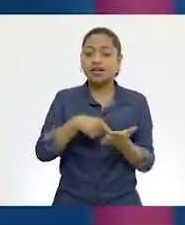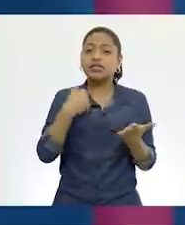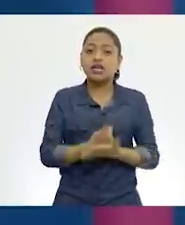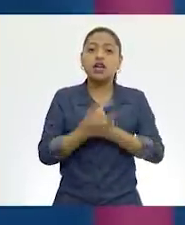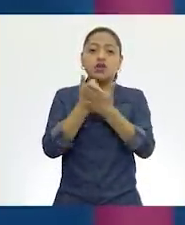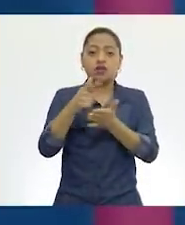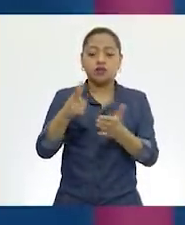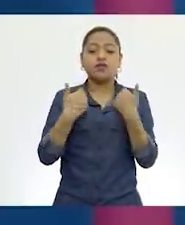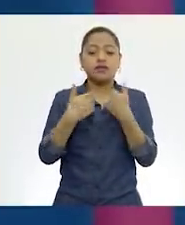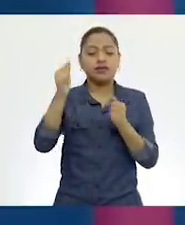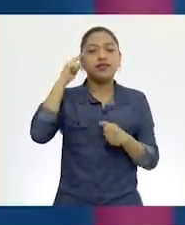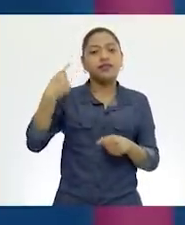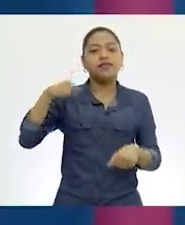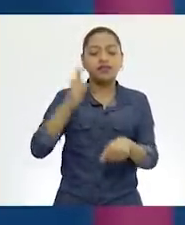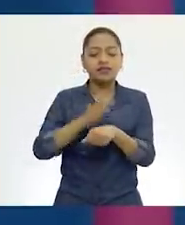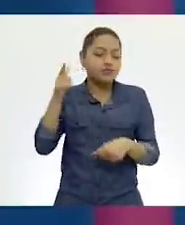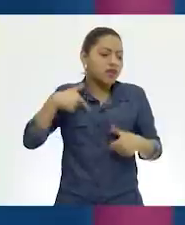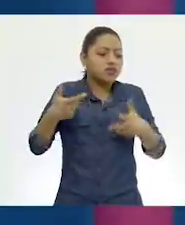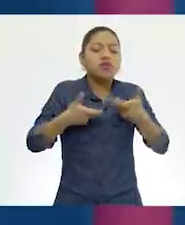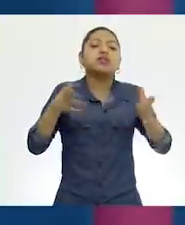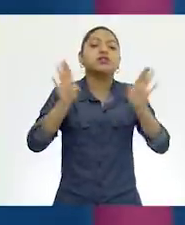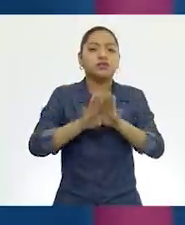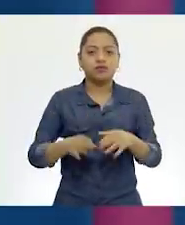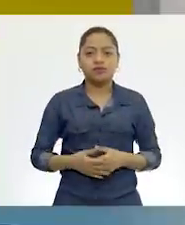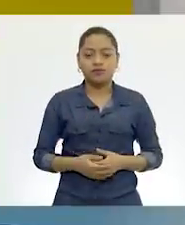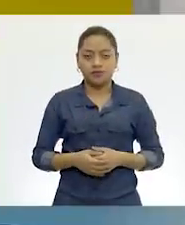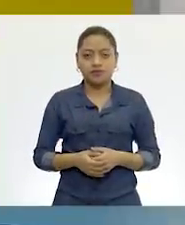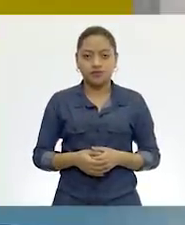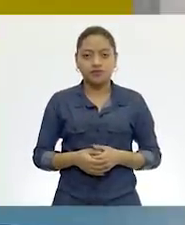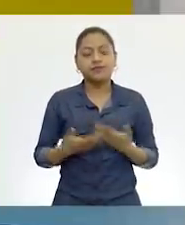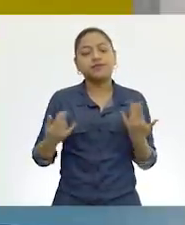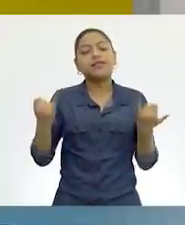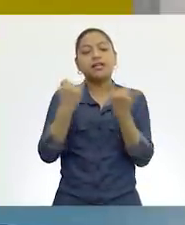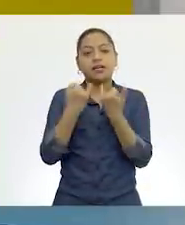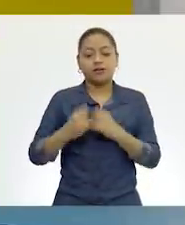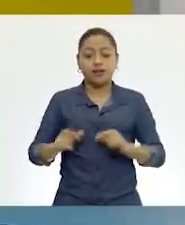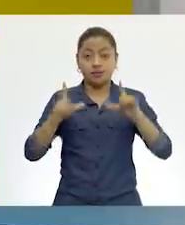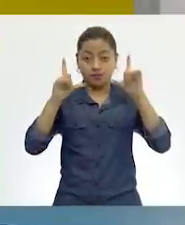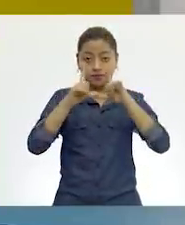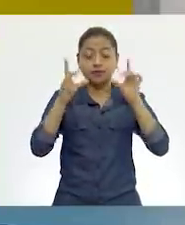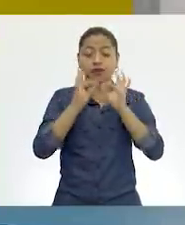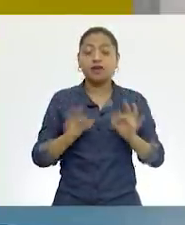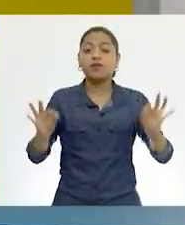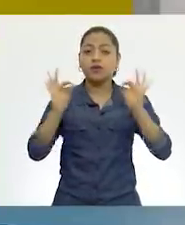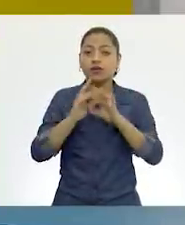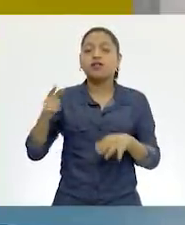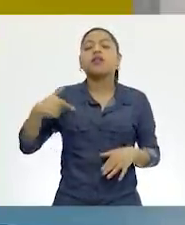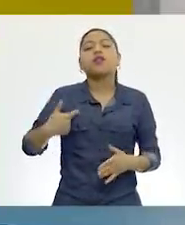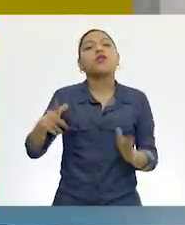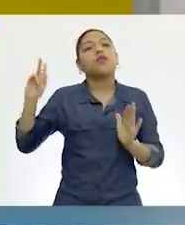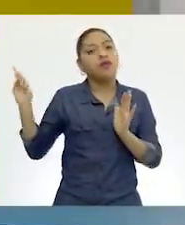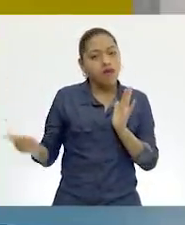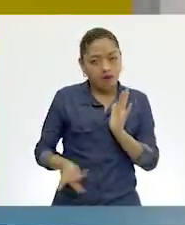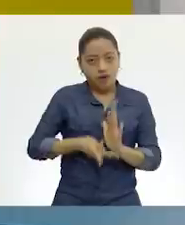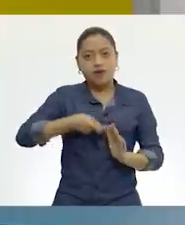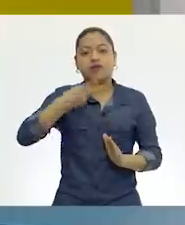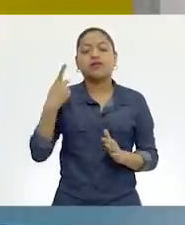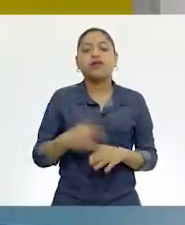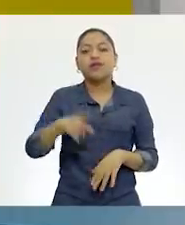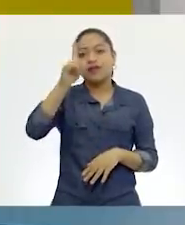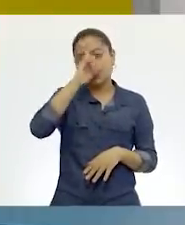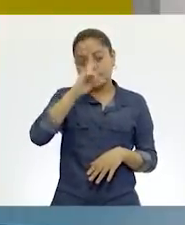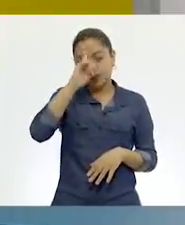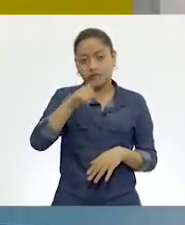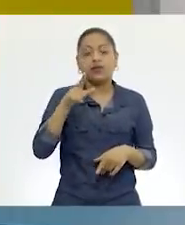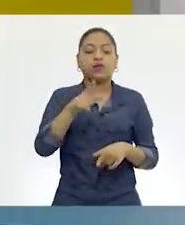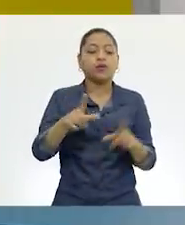claridad de qué y cómo lo van a hacer. Sí. Y también de tus fichas de trabajo, te vuelvo a hacer la misma recomendación. Si ya las tienes,